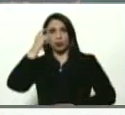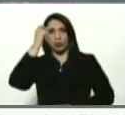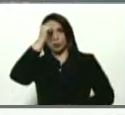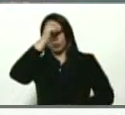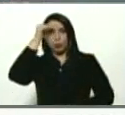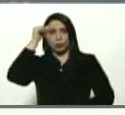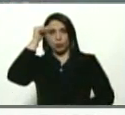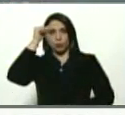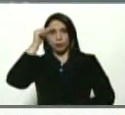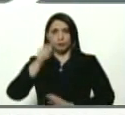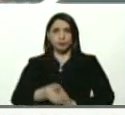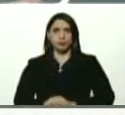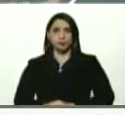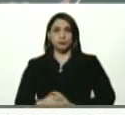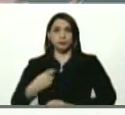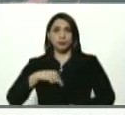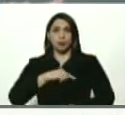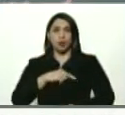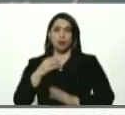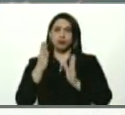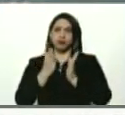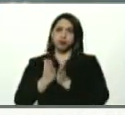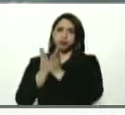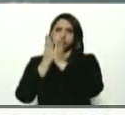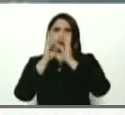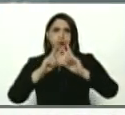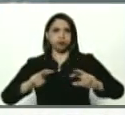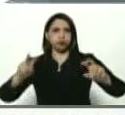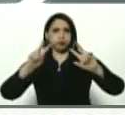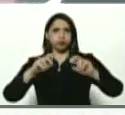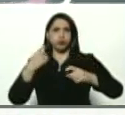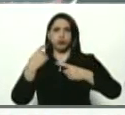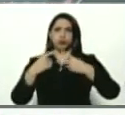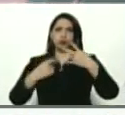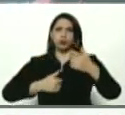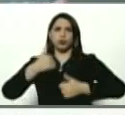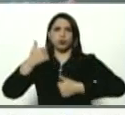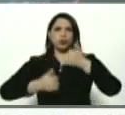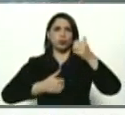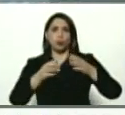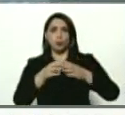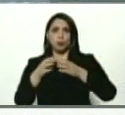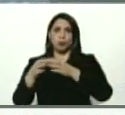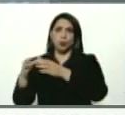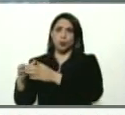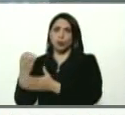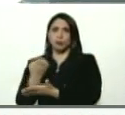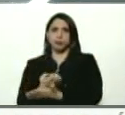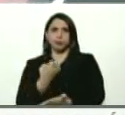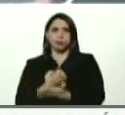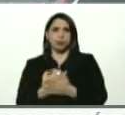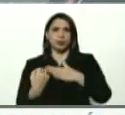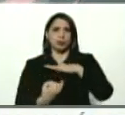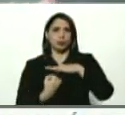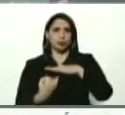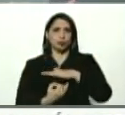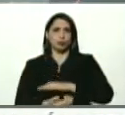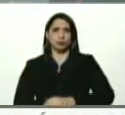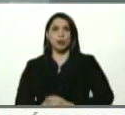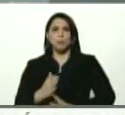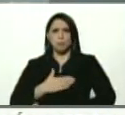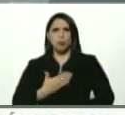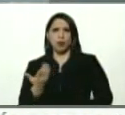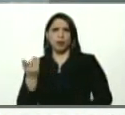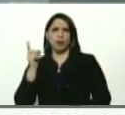estamos estudiando qué otros sectores económicos institucionales se pueden